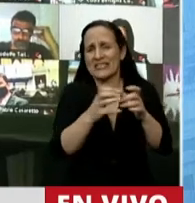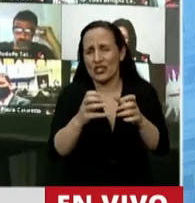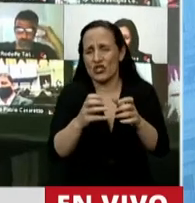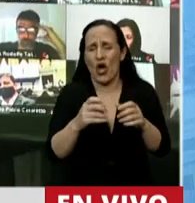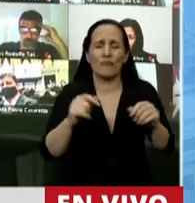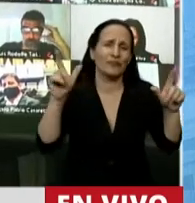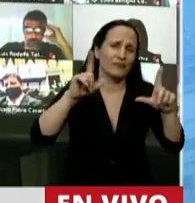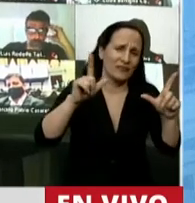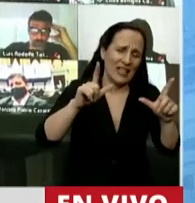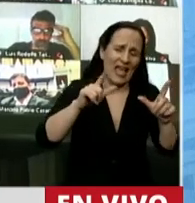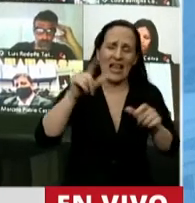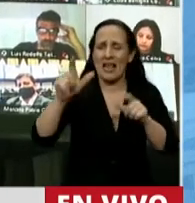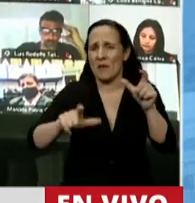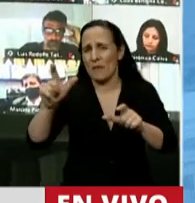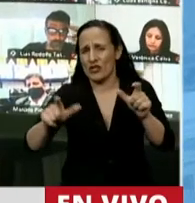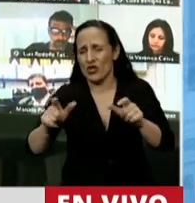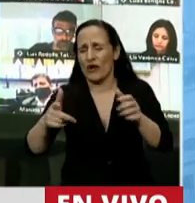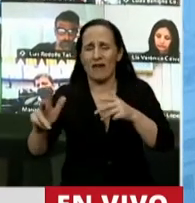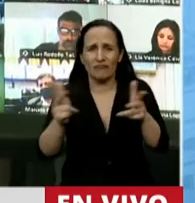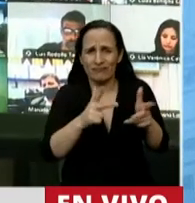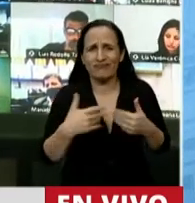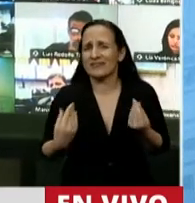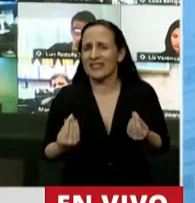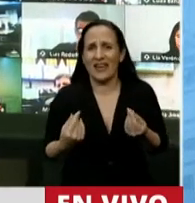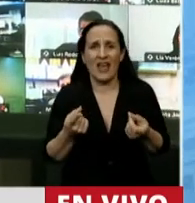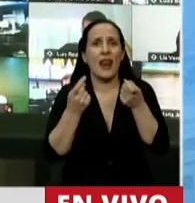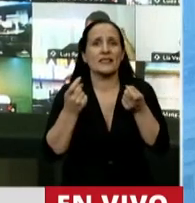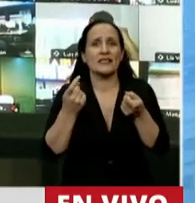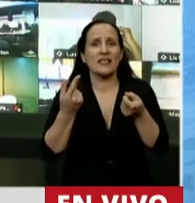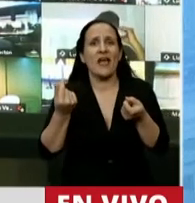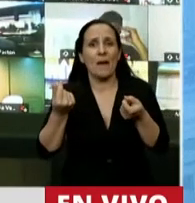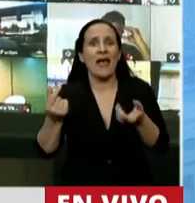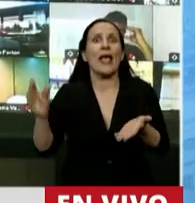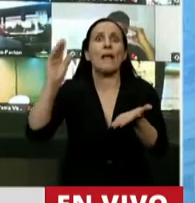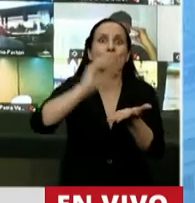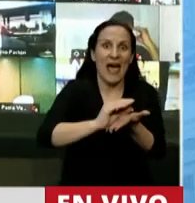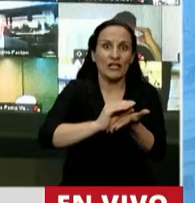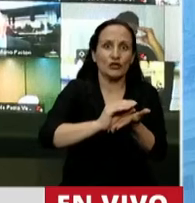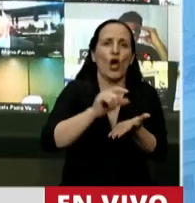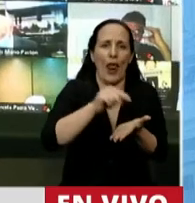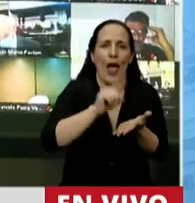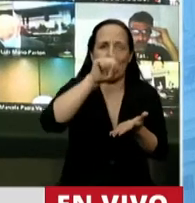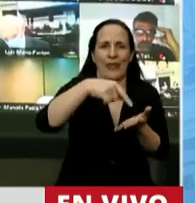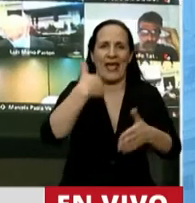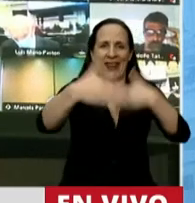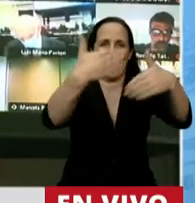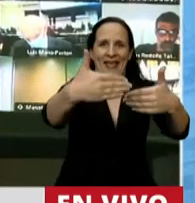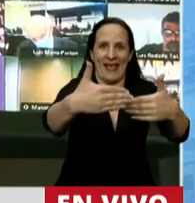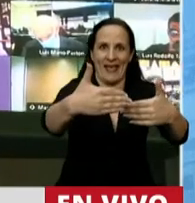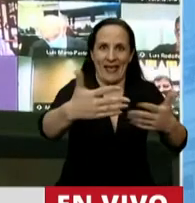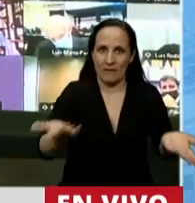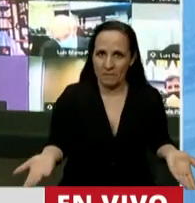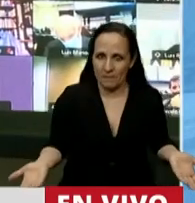en los actos, con la gente, que sin inversiones no va haber desarrollo? Tengan por seguro que avanzar con esta